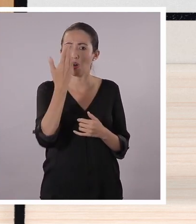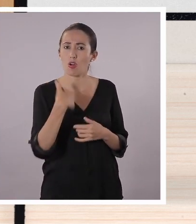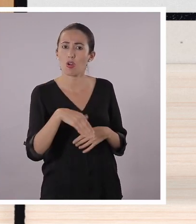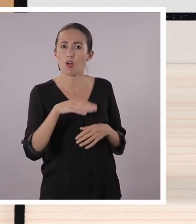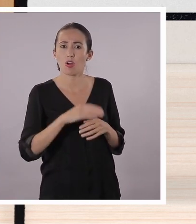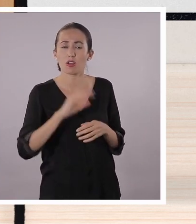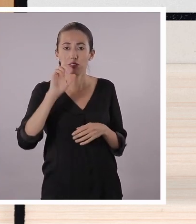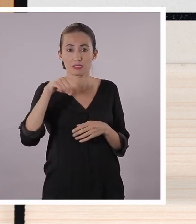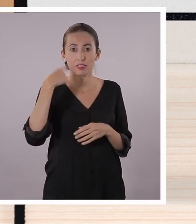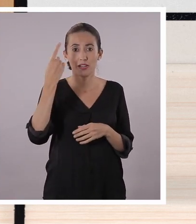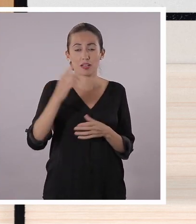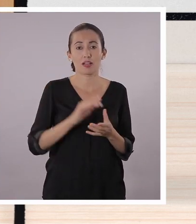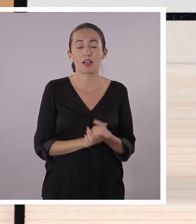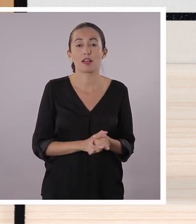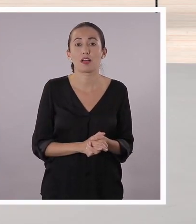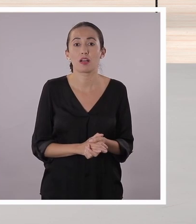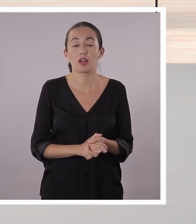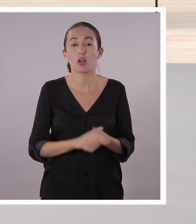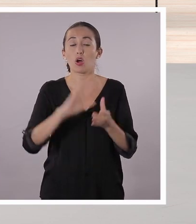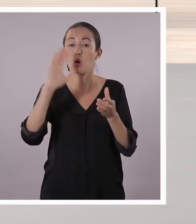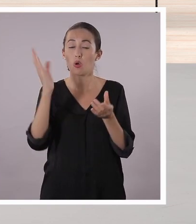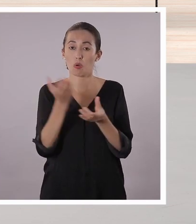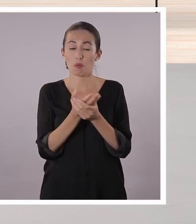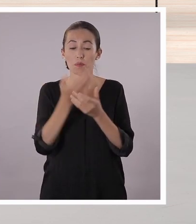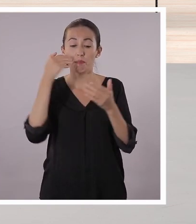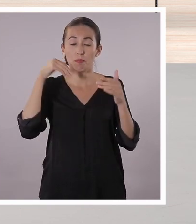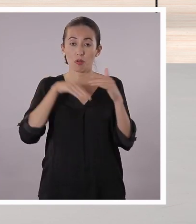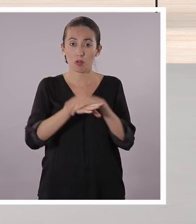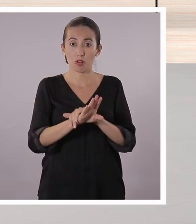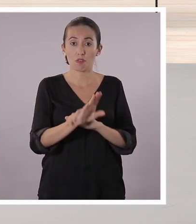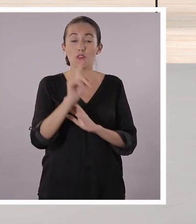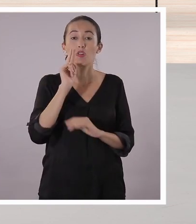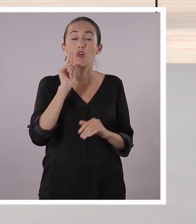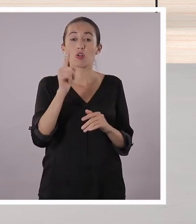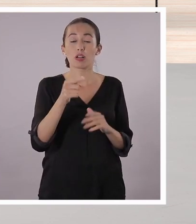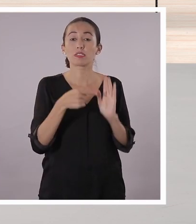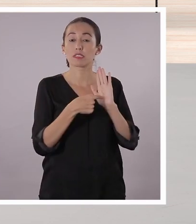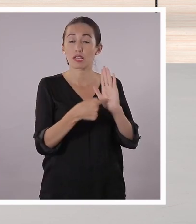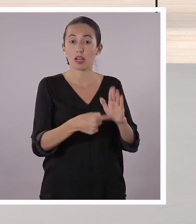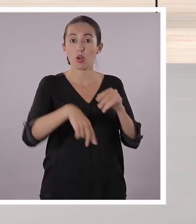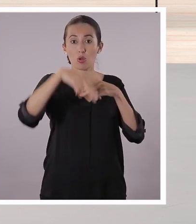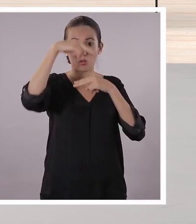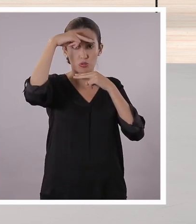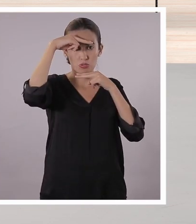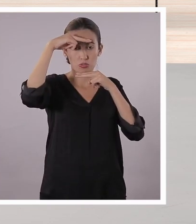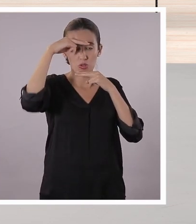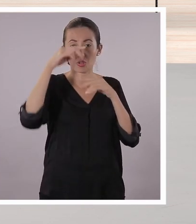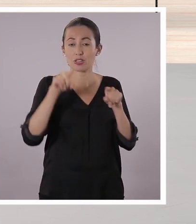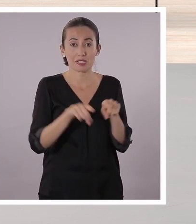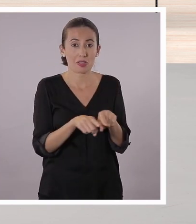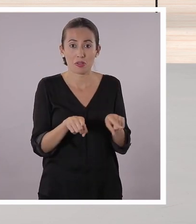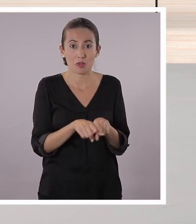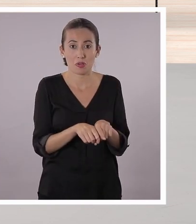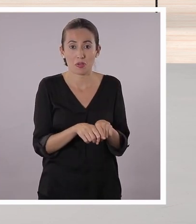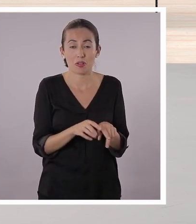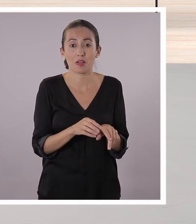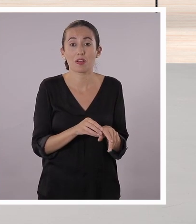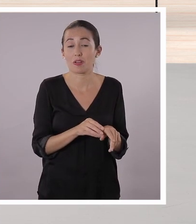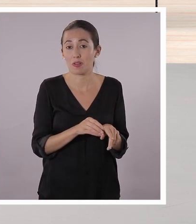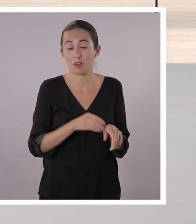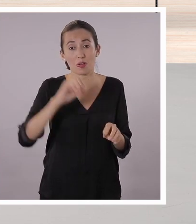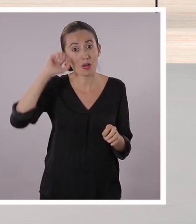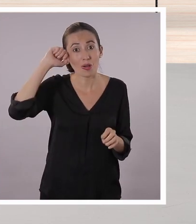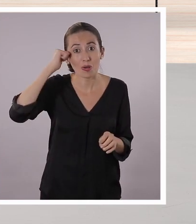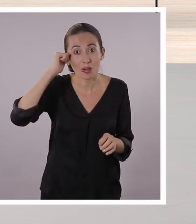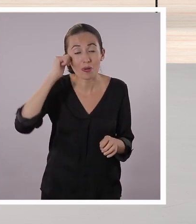chicas, quiero proponerles la siguiente actividad. Para su portafolio, ustedes van a representar un noticiero, tal como lo hicimos en el